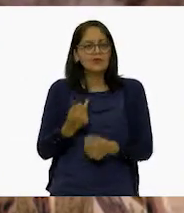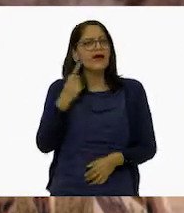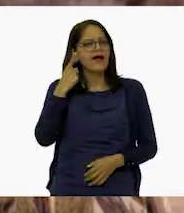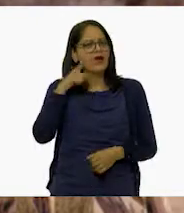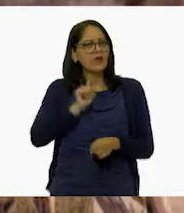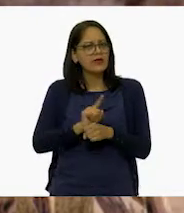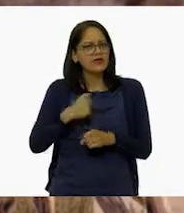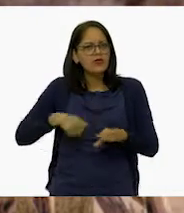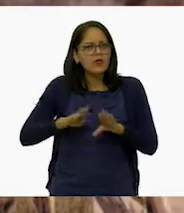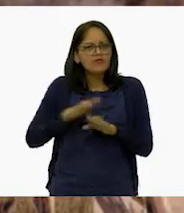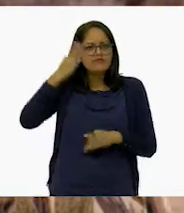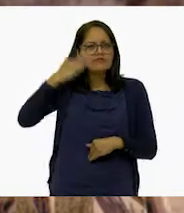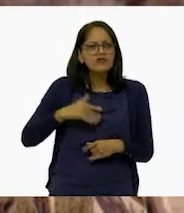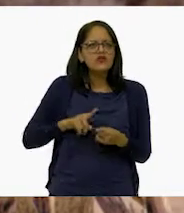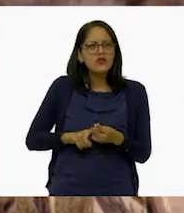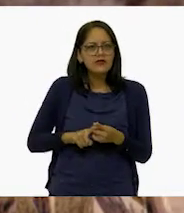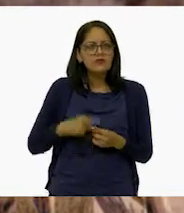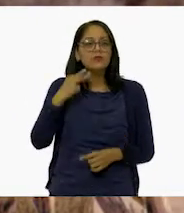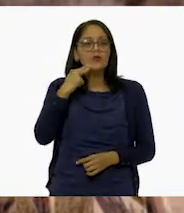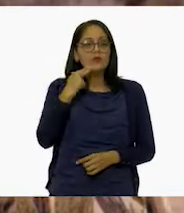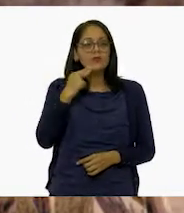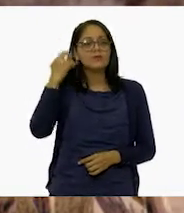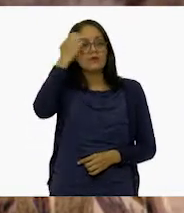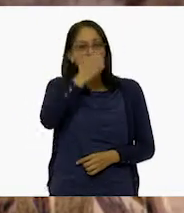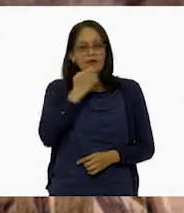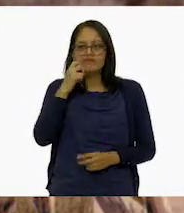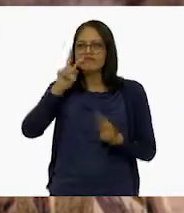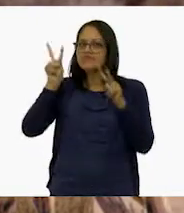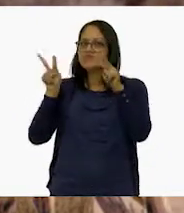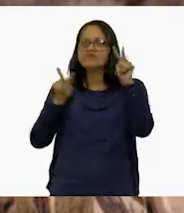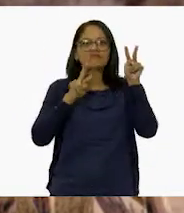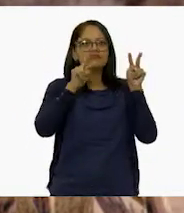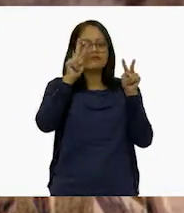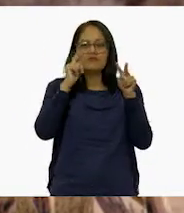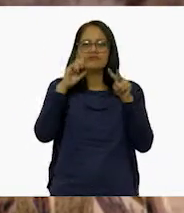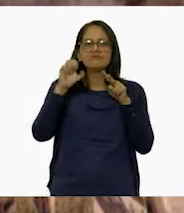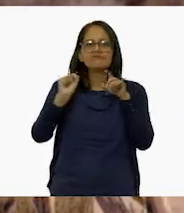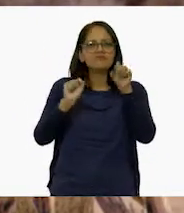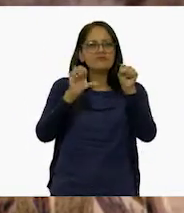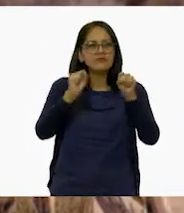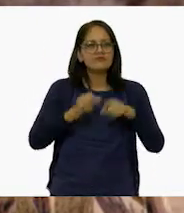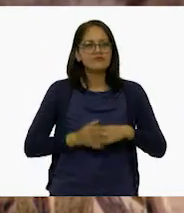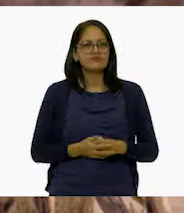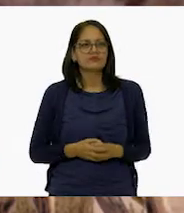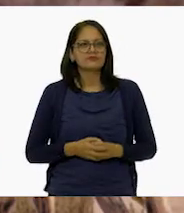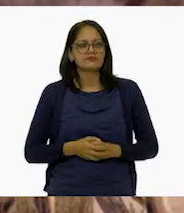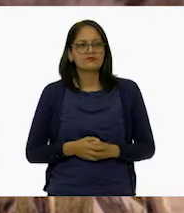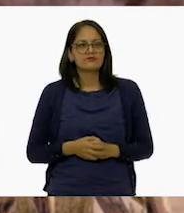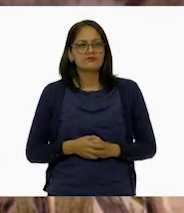las formas de saber dónde estoy es observando a mi alrededor. ¡Ah! ¡Ah!